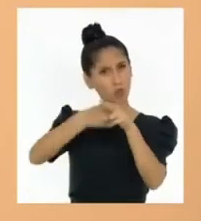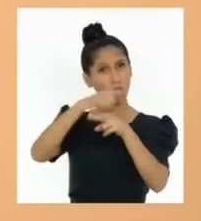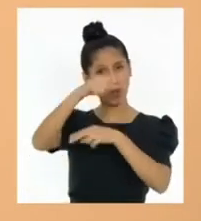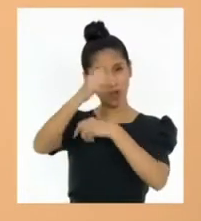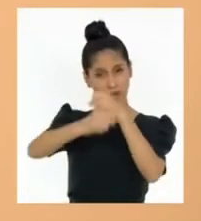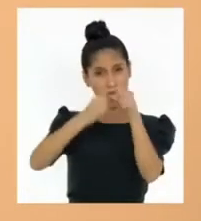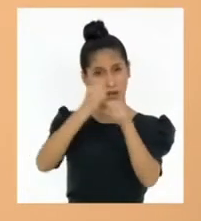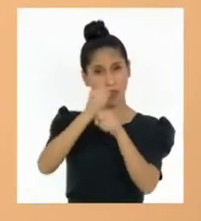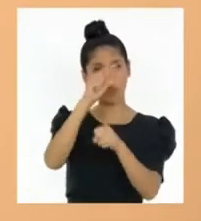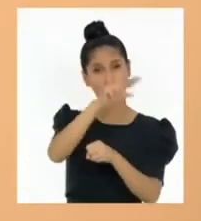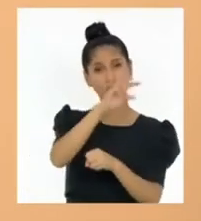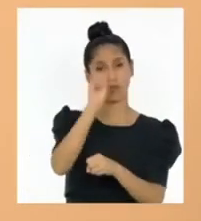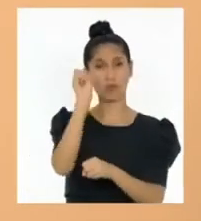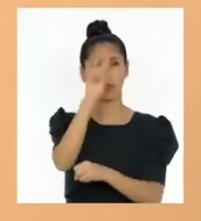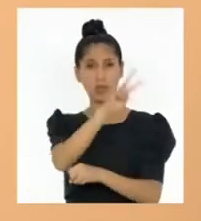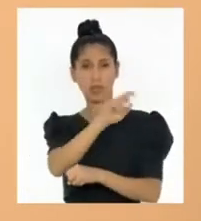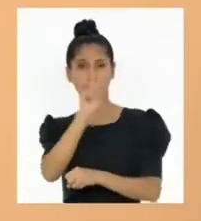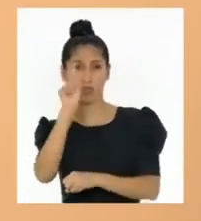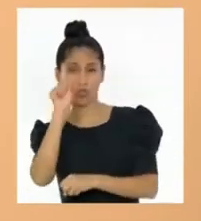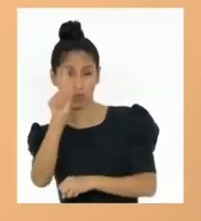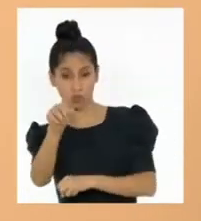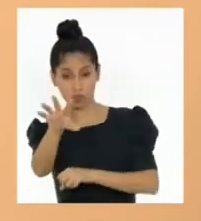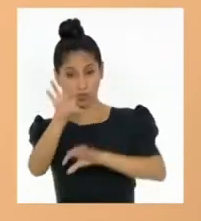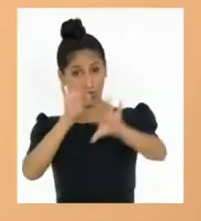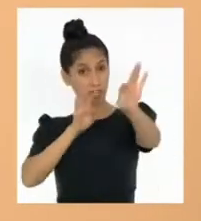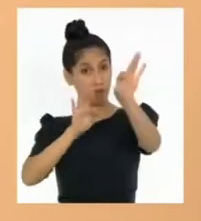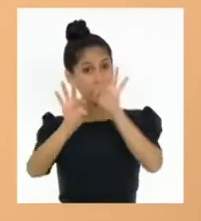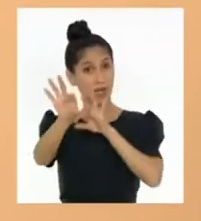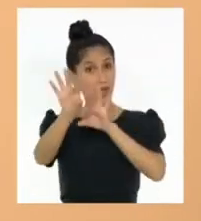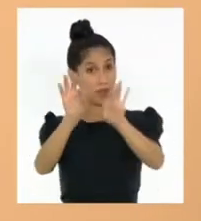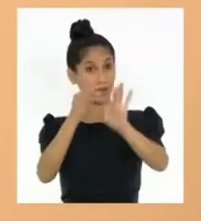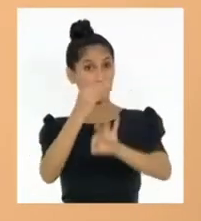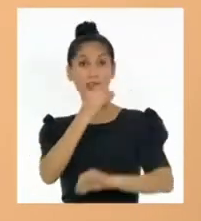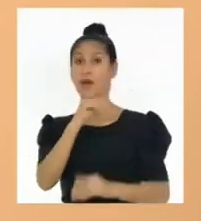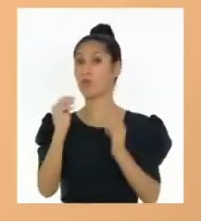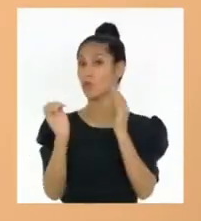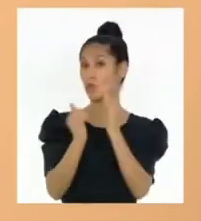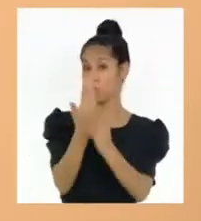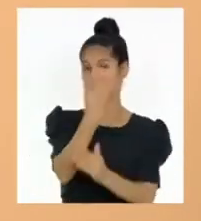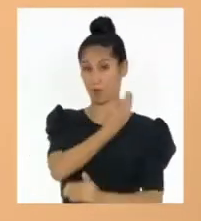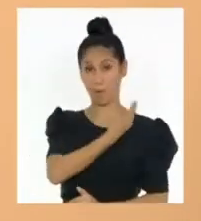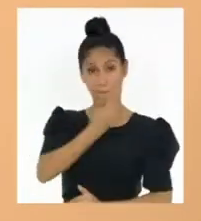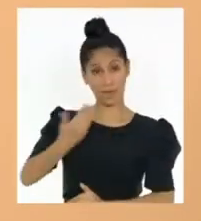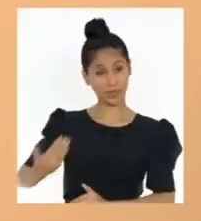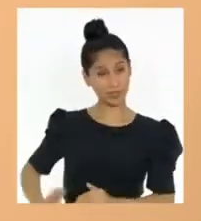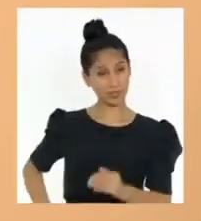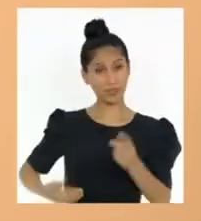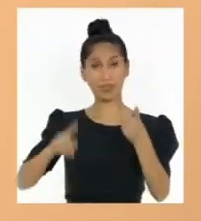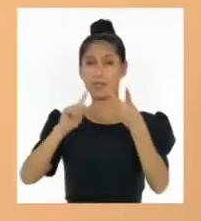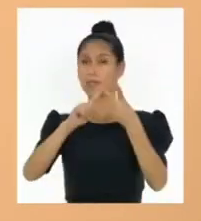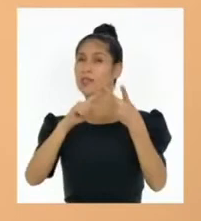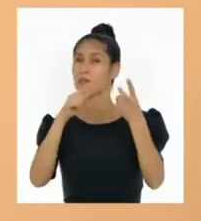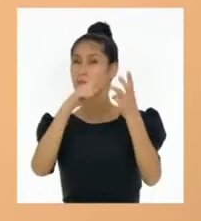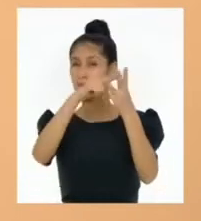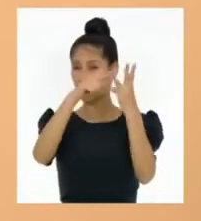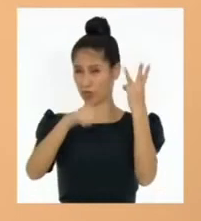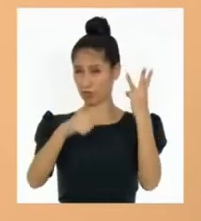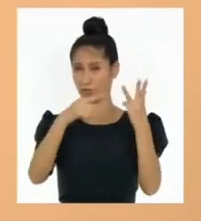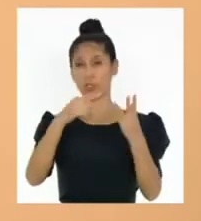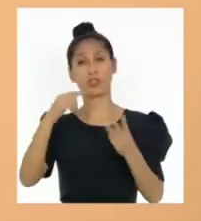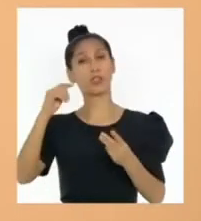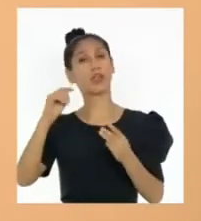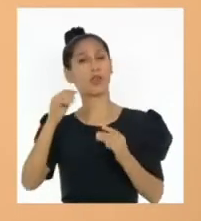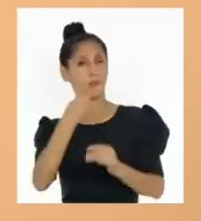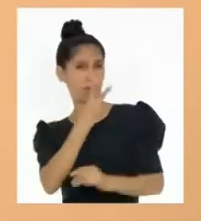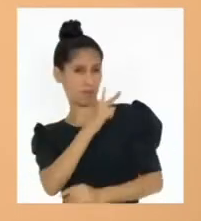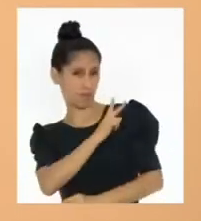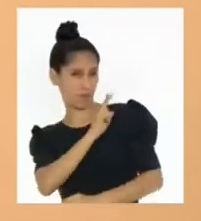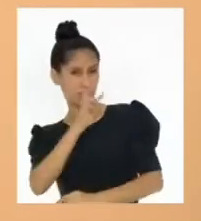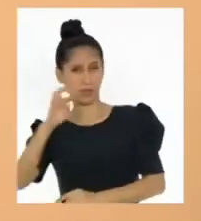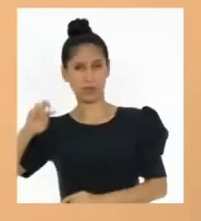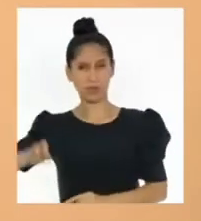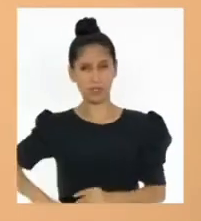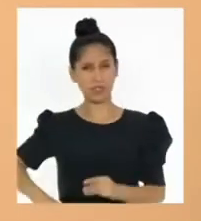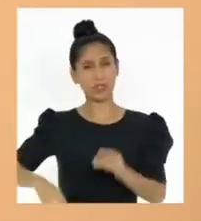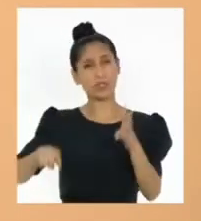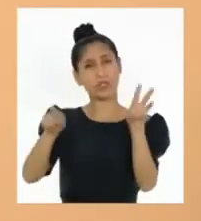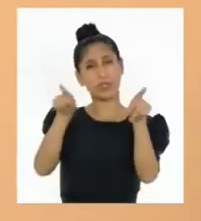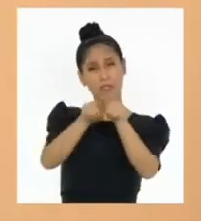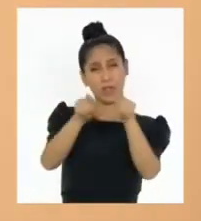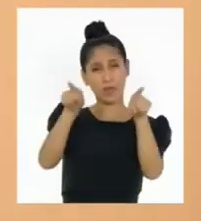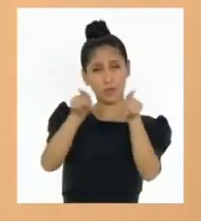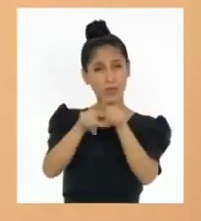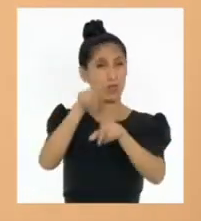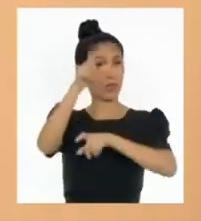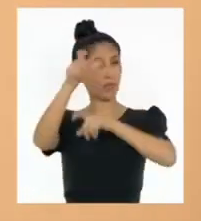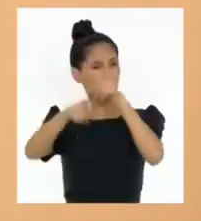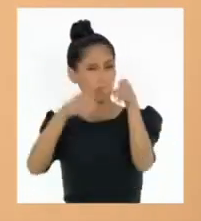elección del Presidente y los Vicepresidentes de la República, así como de los congresistas y de los representantes